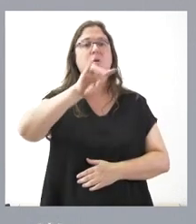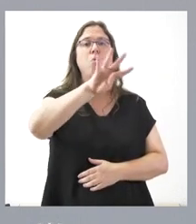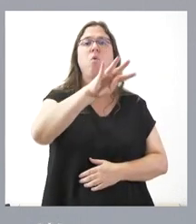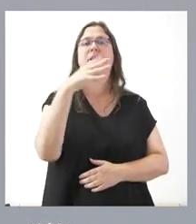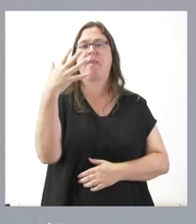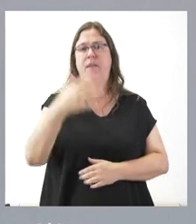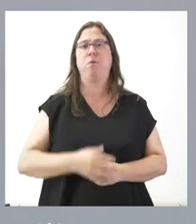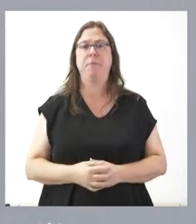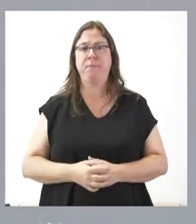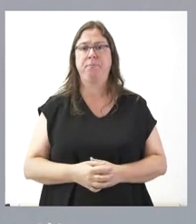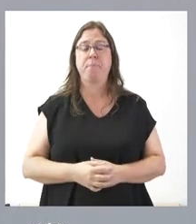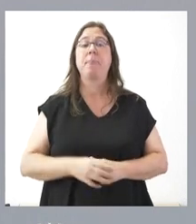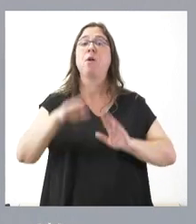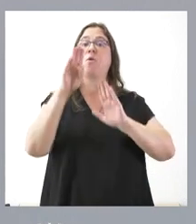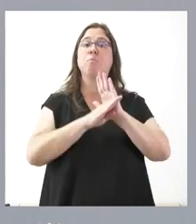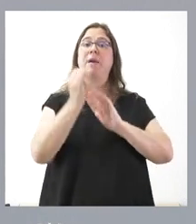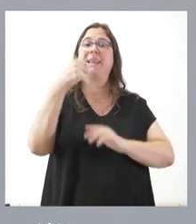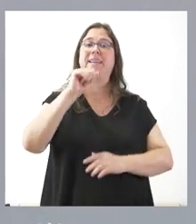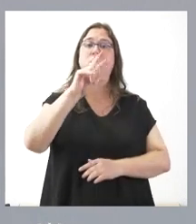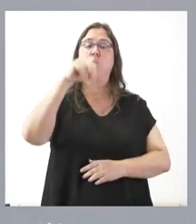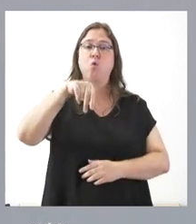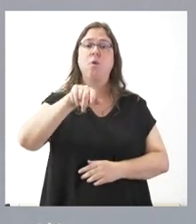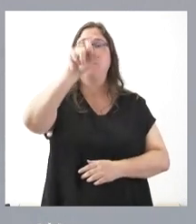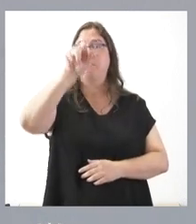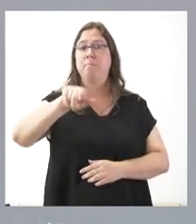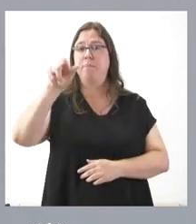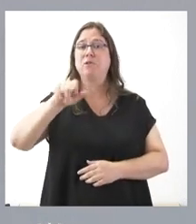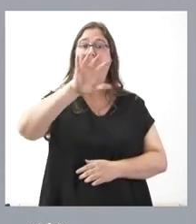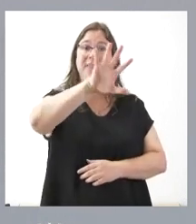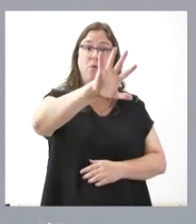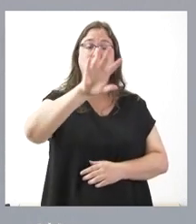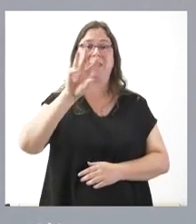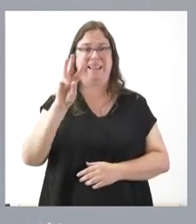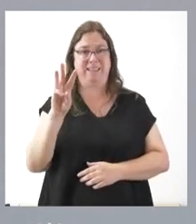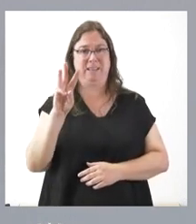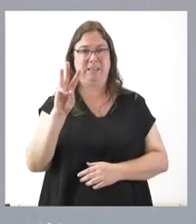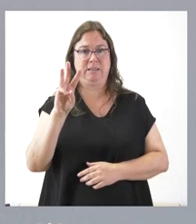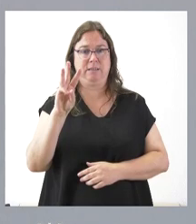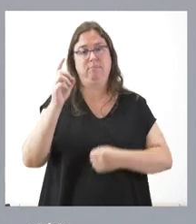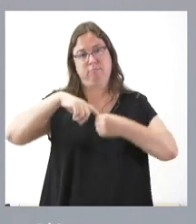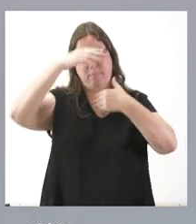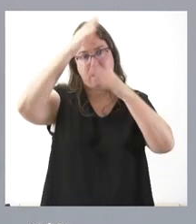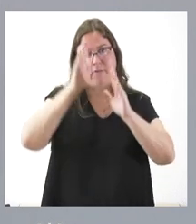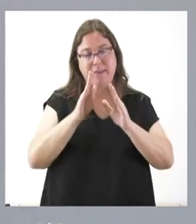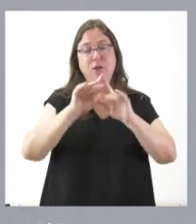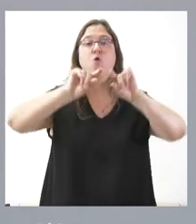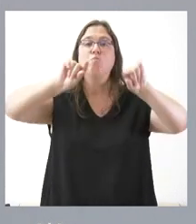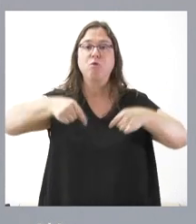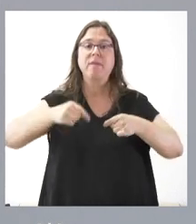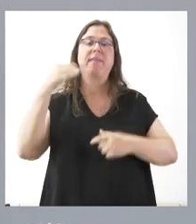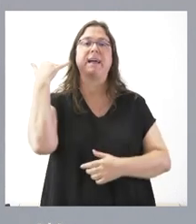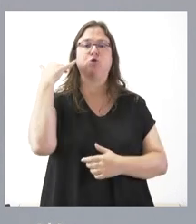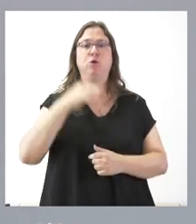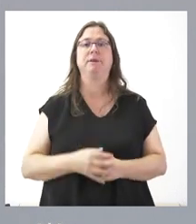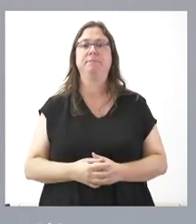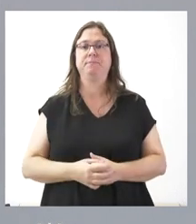personas. El programa Intecum son 53 las personas atendidas en la provincia de Soria.